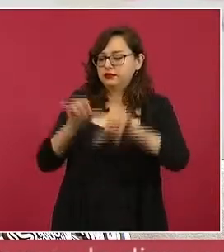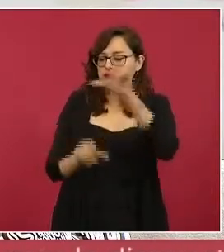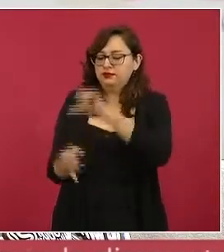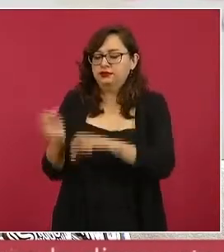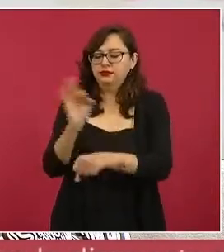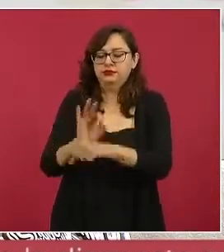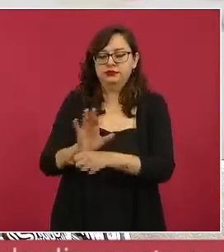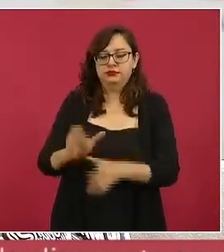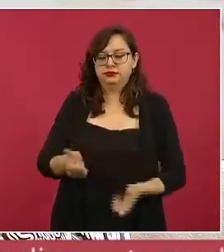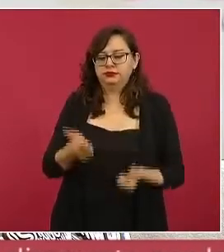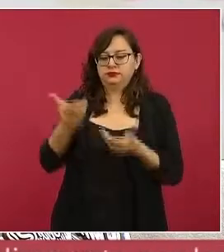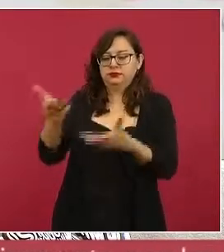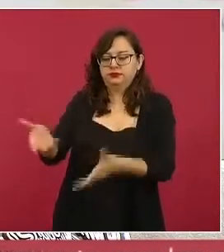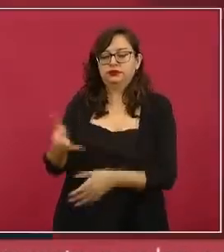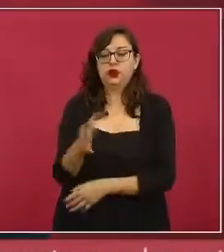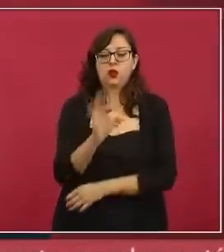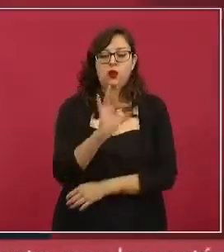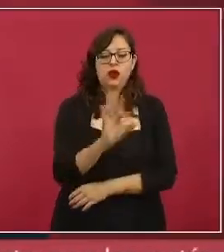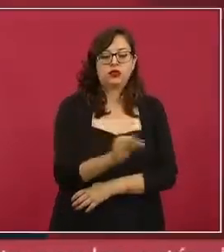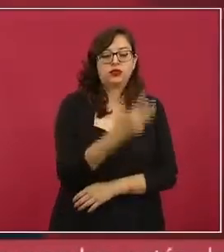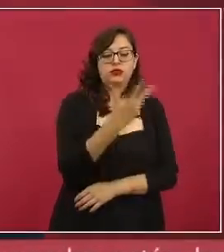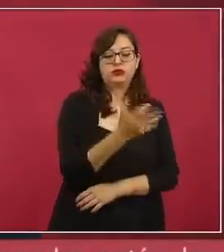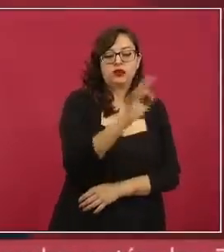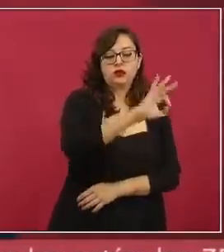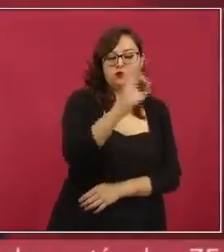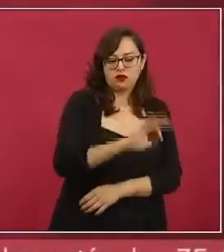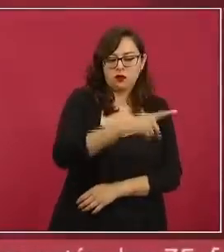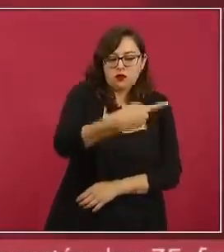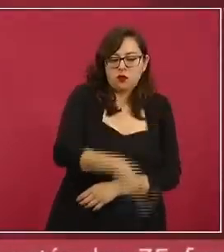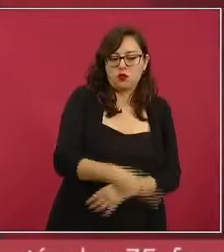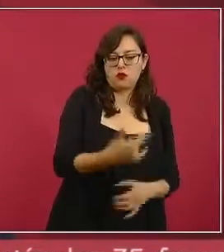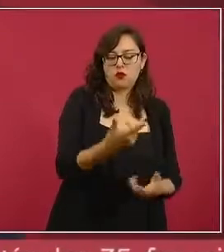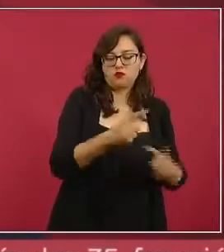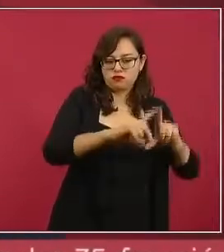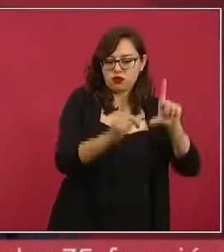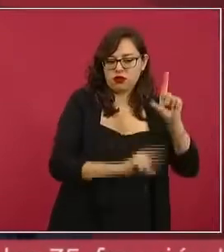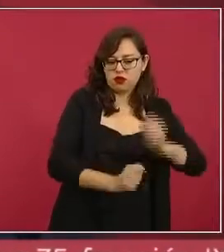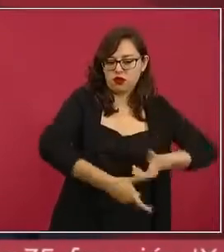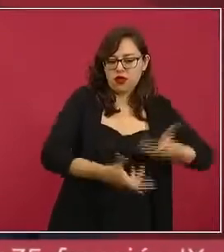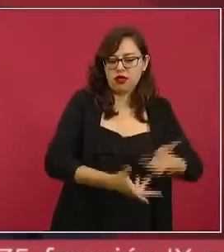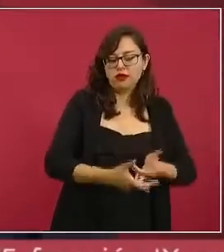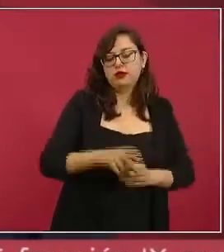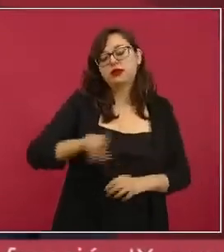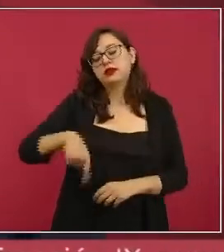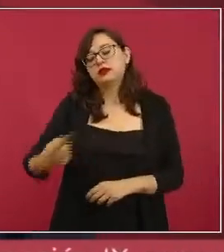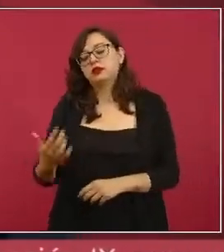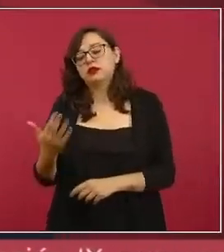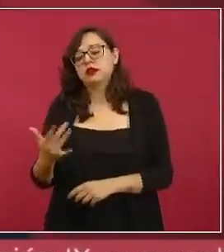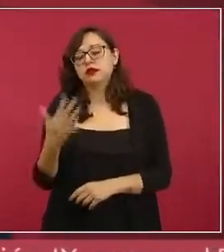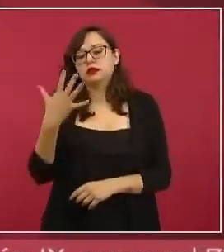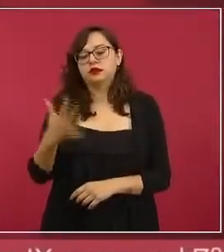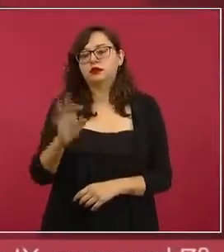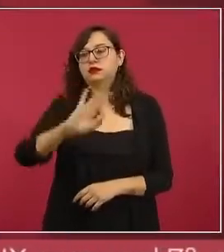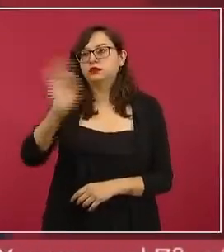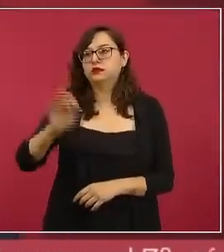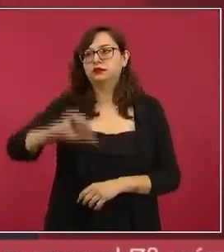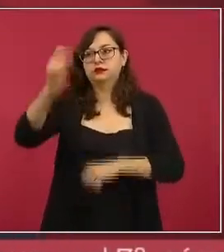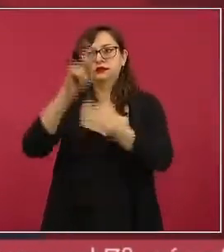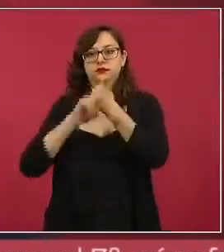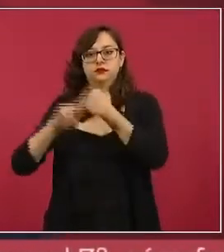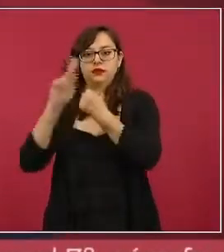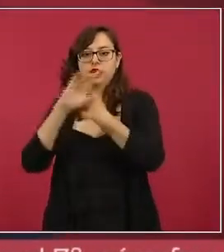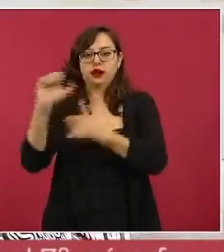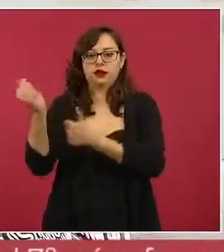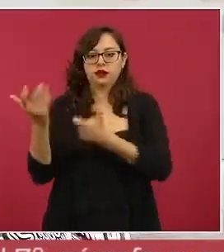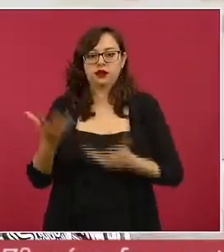producción nacional y el 55% fue importación. Este programa,